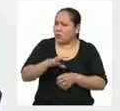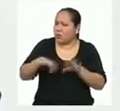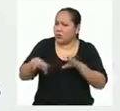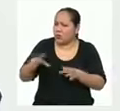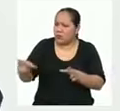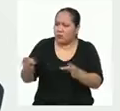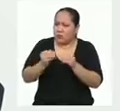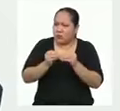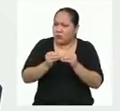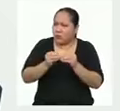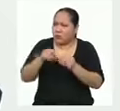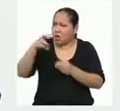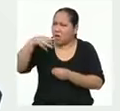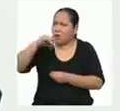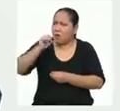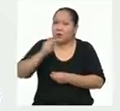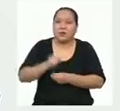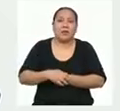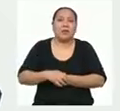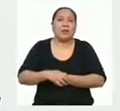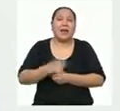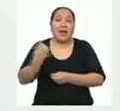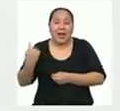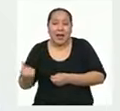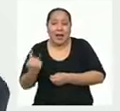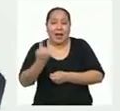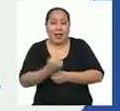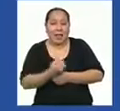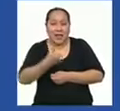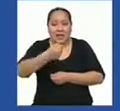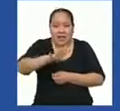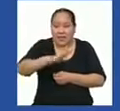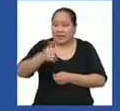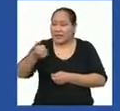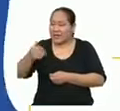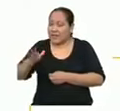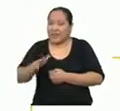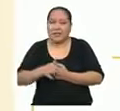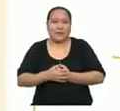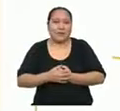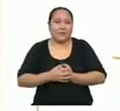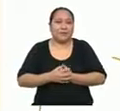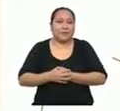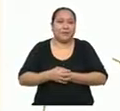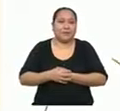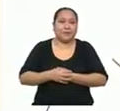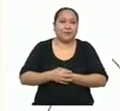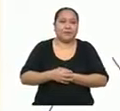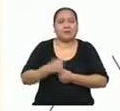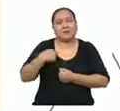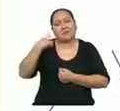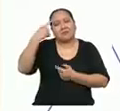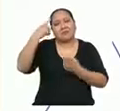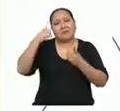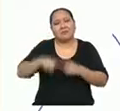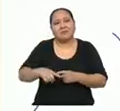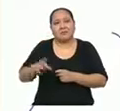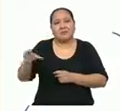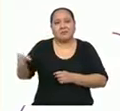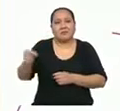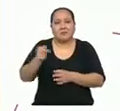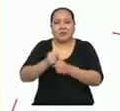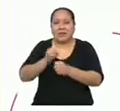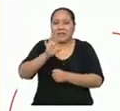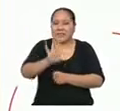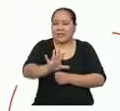muestra? Bueno, en cada sección se tenía a 15 estudiantes. Así que decidieron sacar una